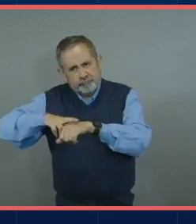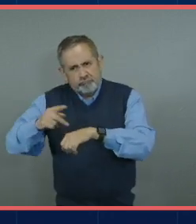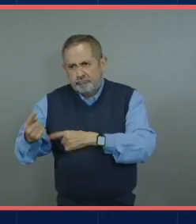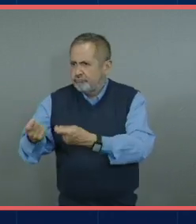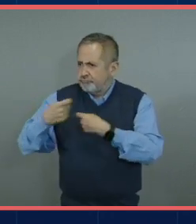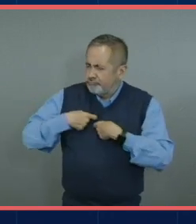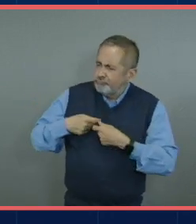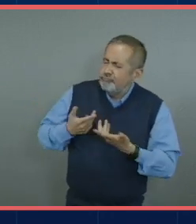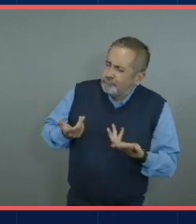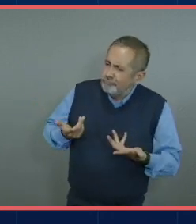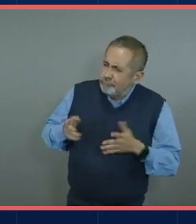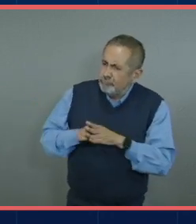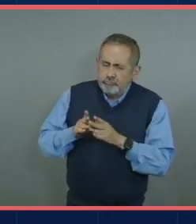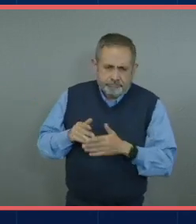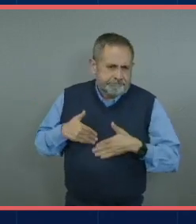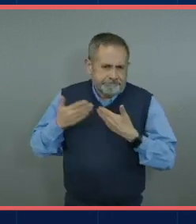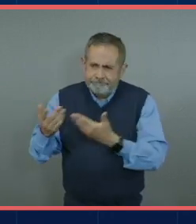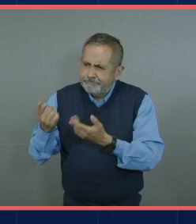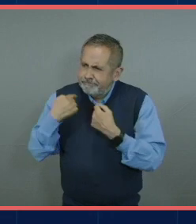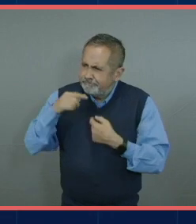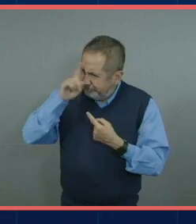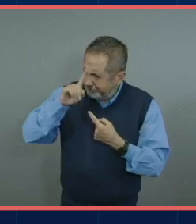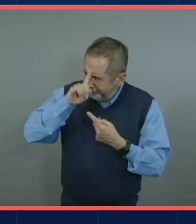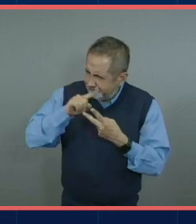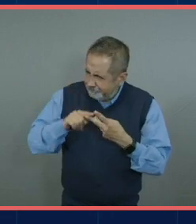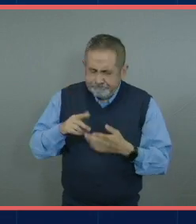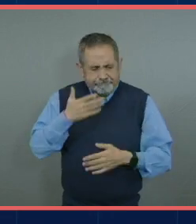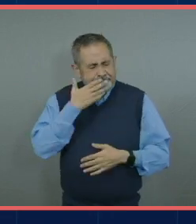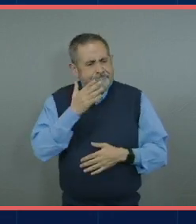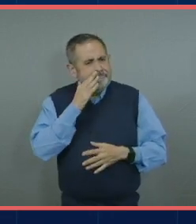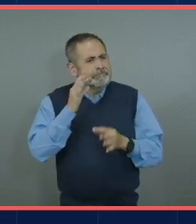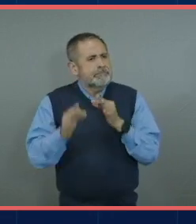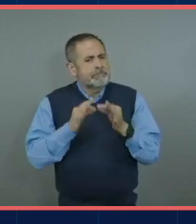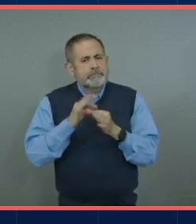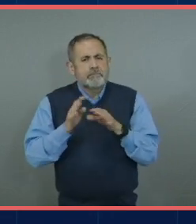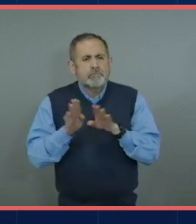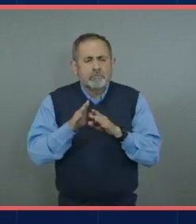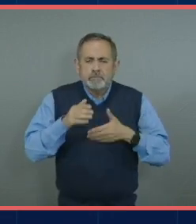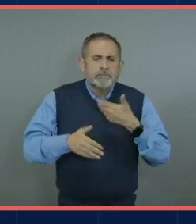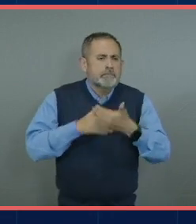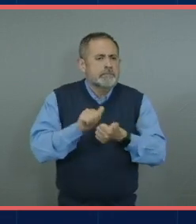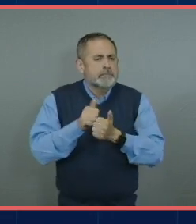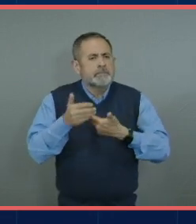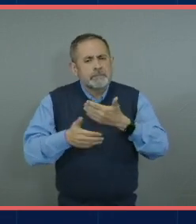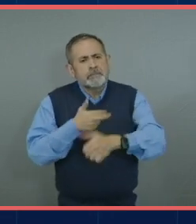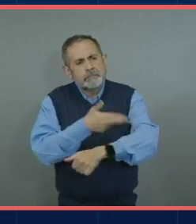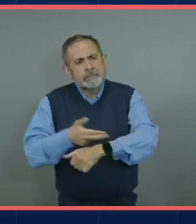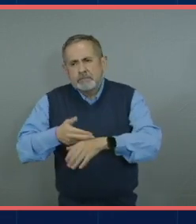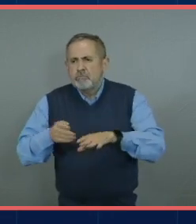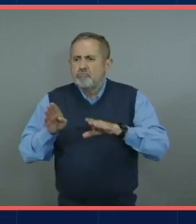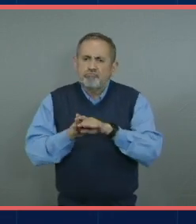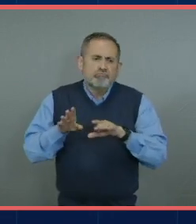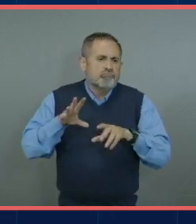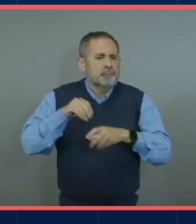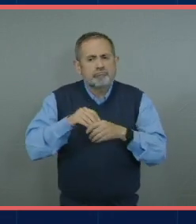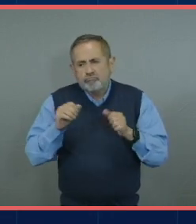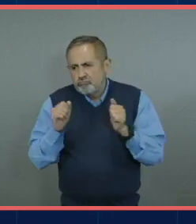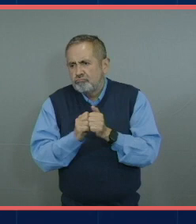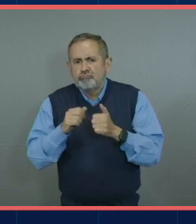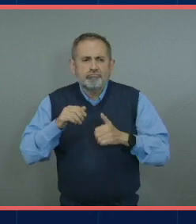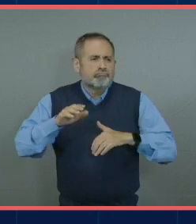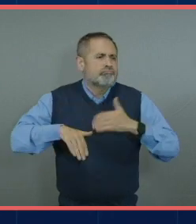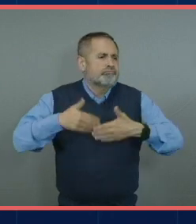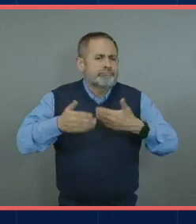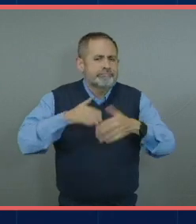relación de aprendizaje para que ellos también les vaya guiando cuáles son sus habilidades y cuáles son las fortalezas que los destacan entre los demás